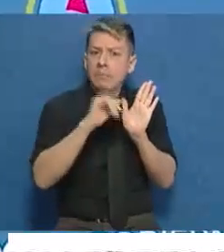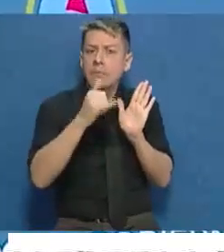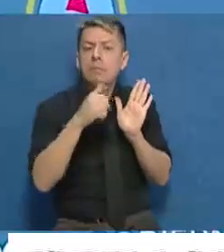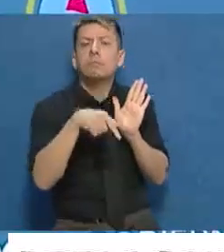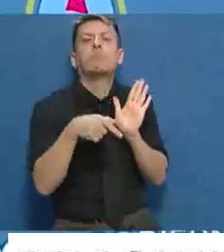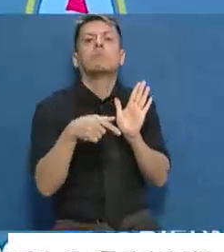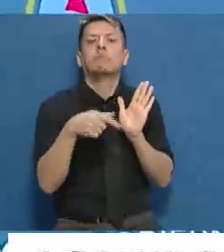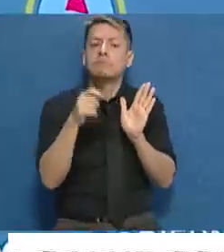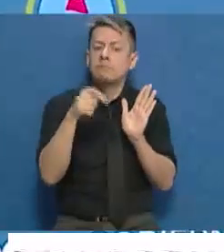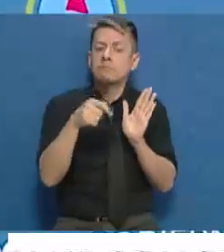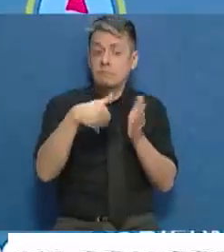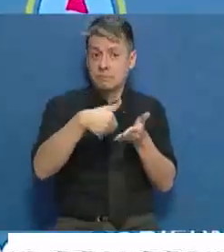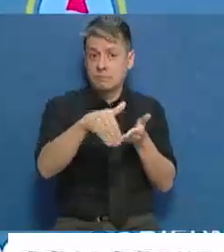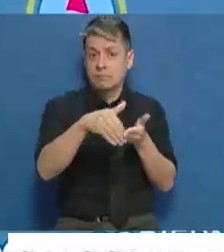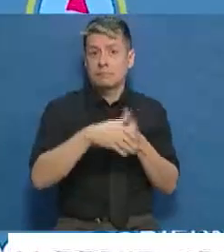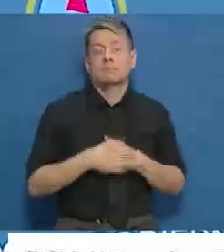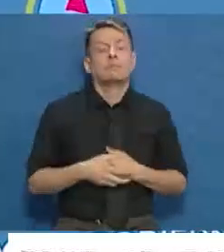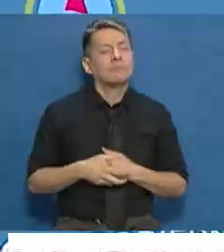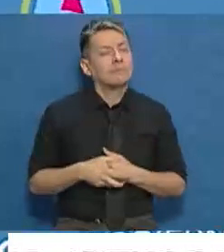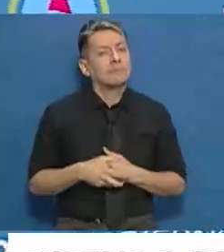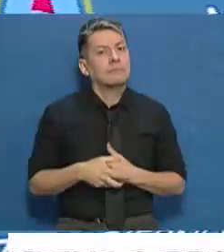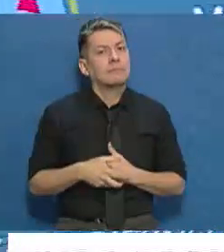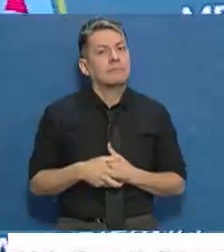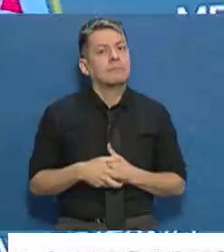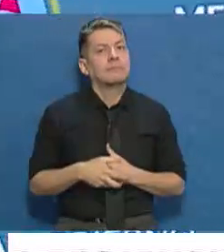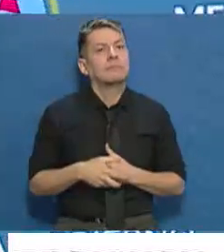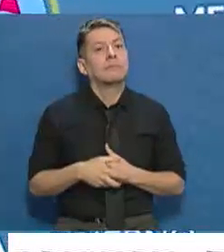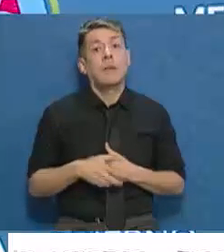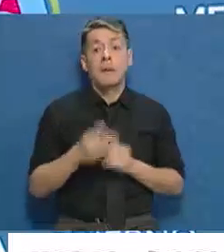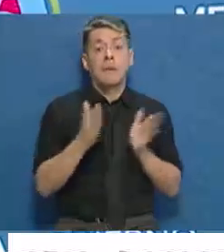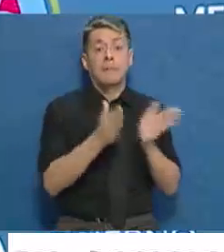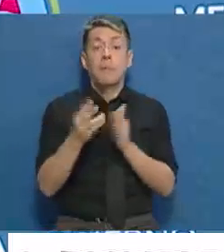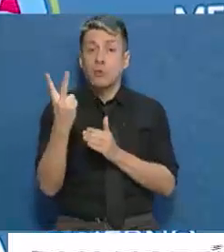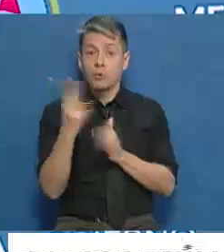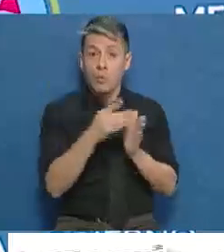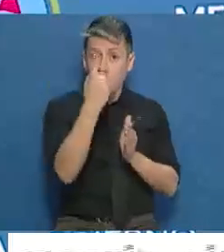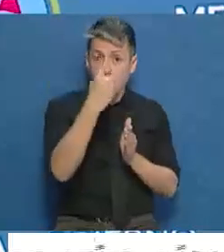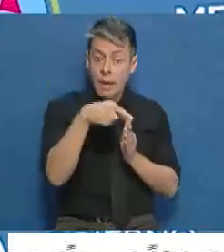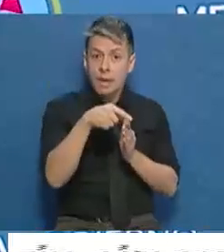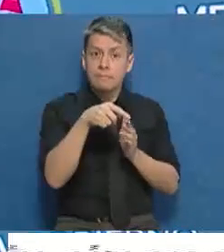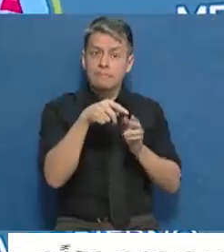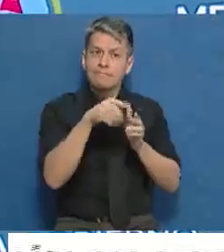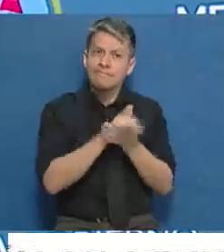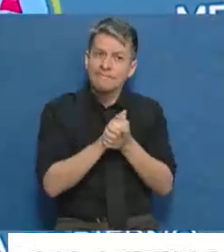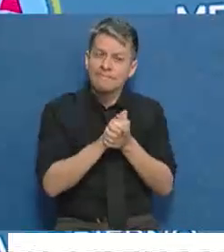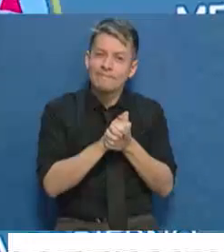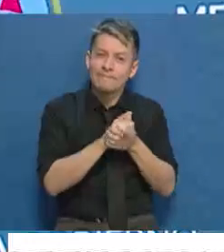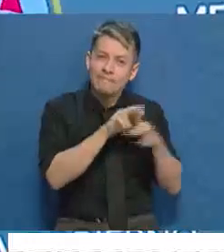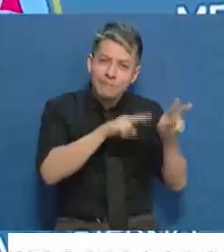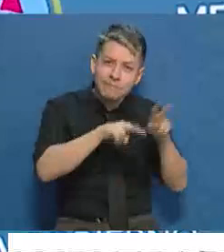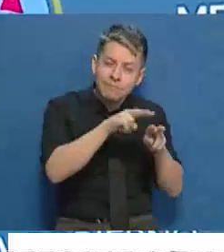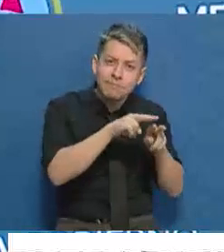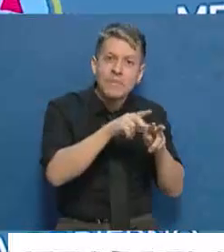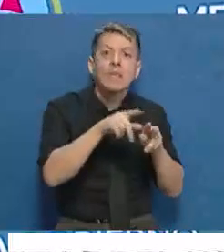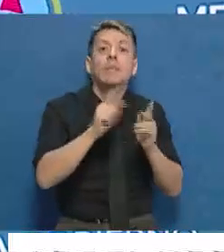empleo mendocino en el pliego, que tenía dos partes. Una, la conformación del ajuste, pero sobre todo los contratos